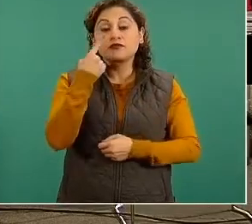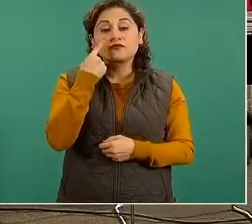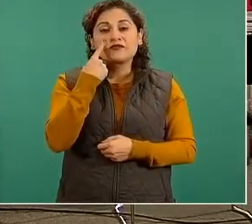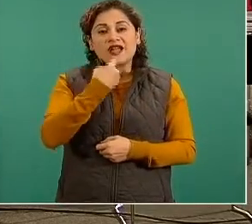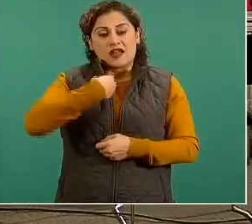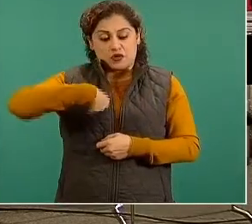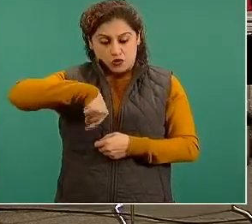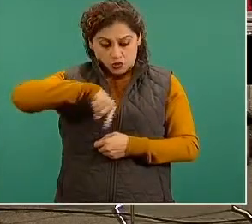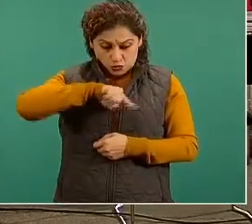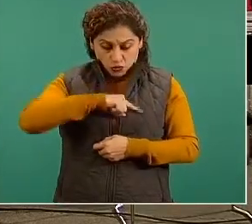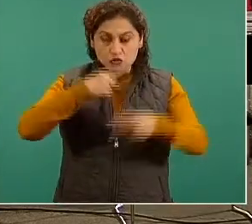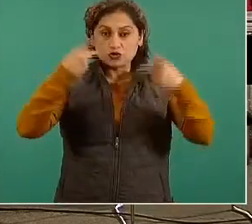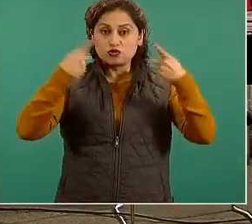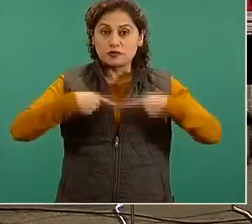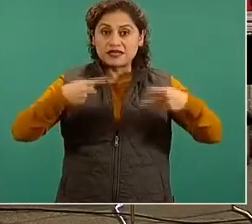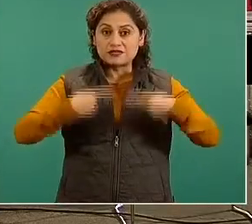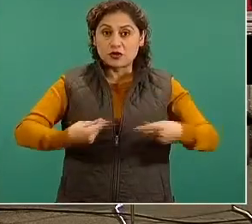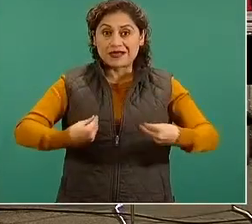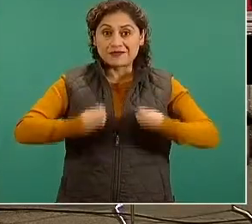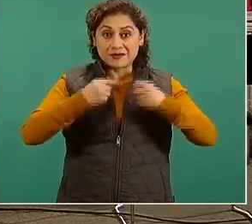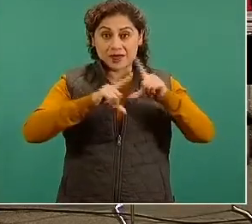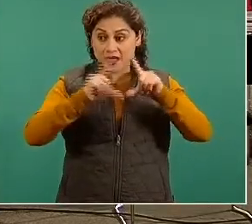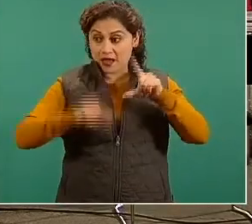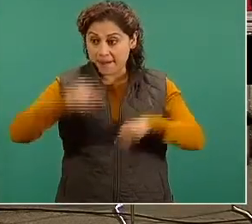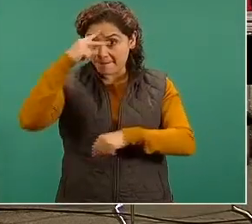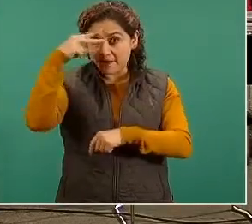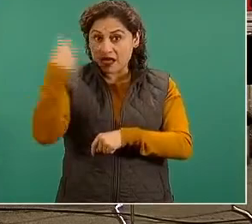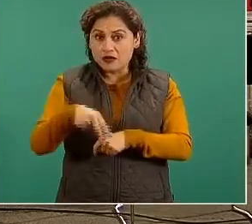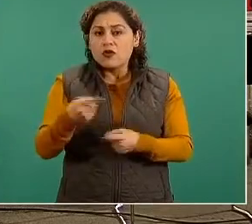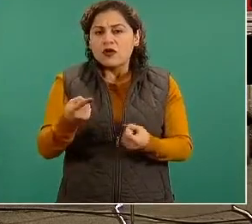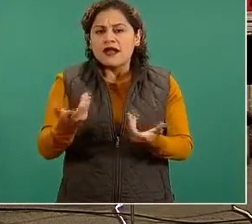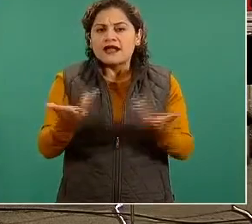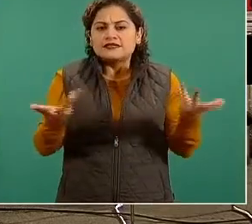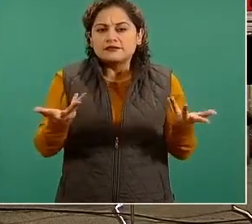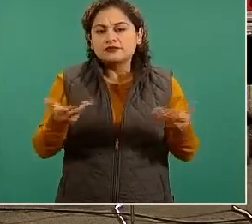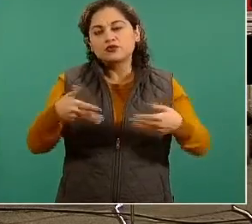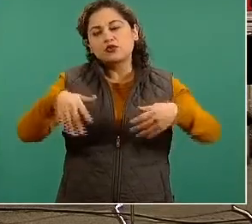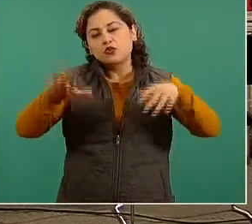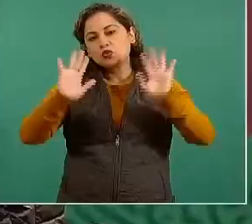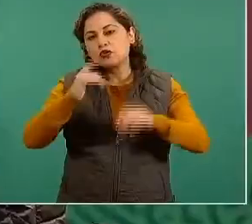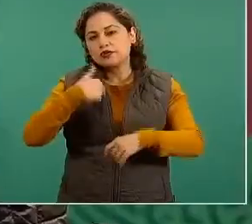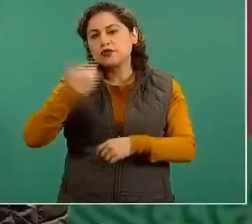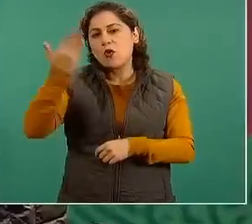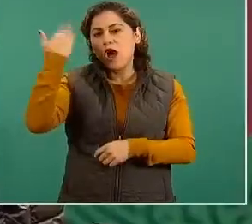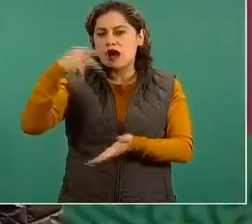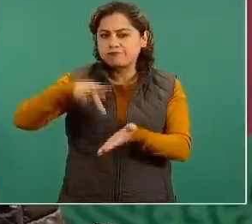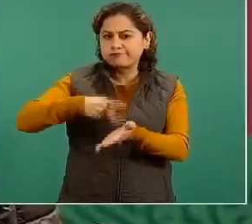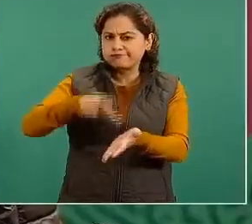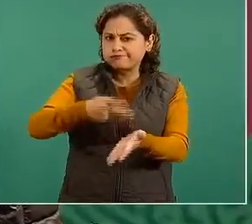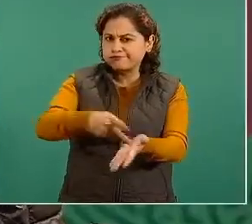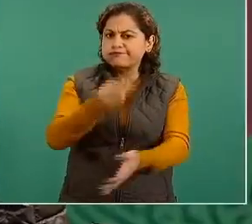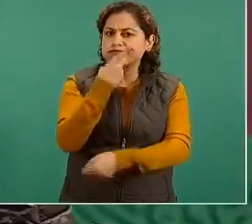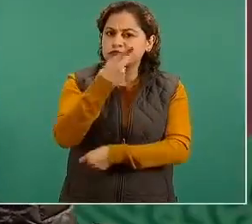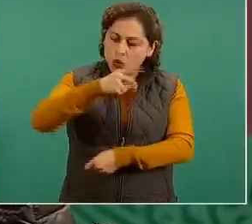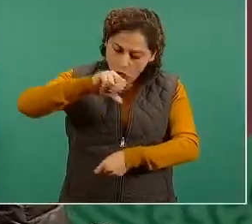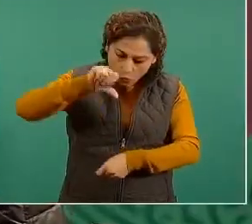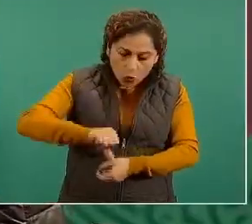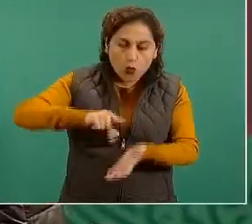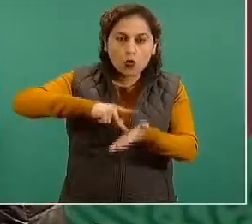como sociedad? Pues lo hemos dicho muchas veces y es importante volverlo a decir.